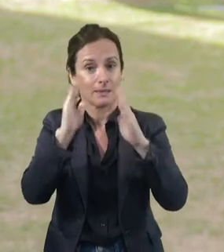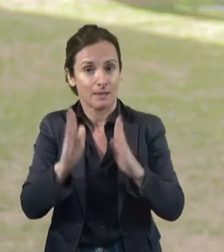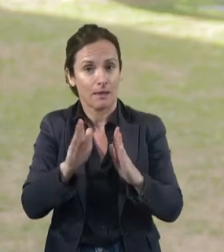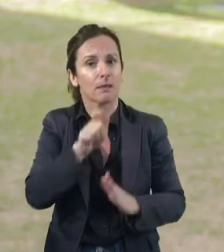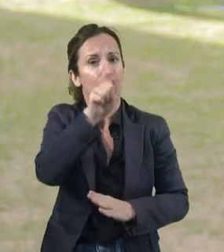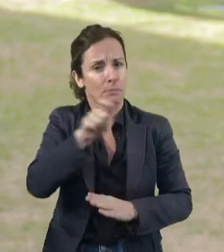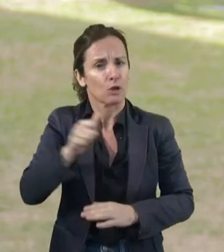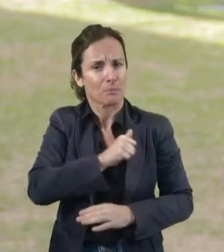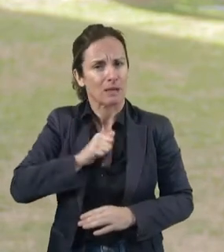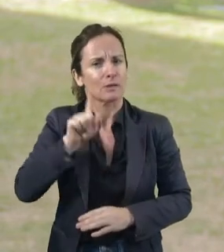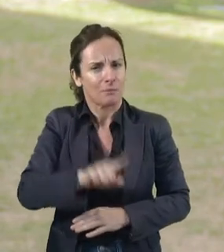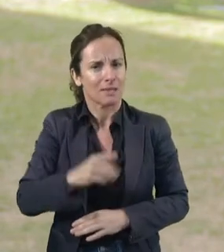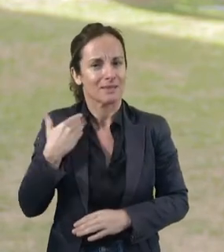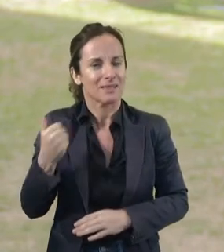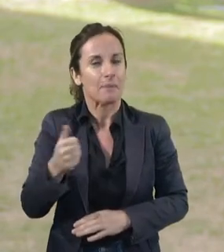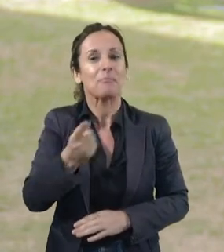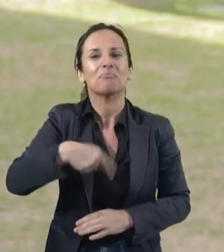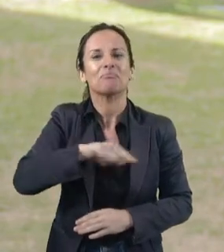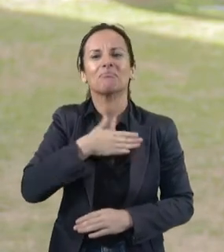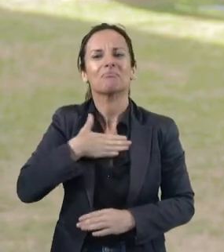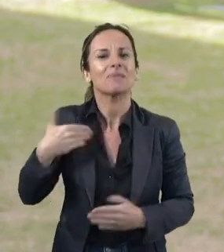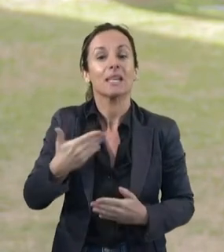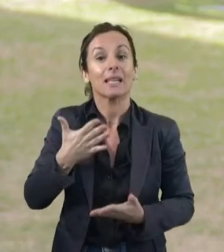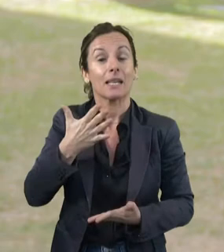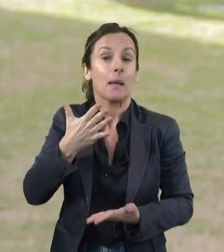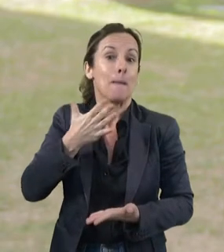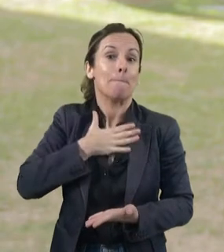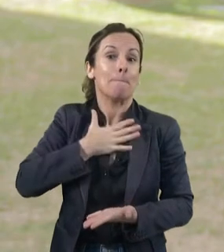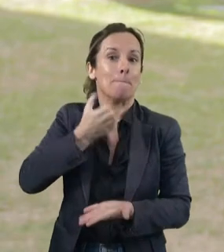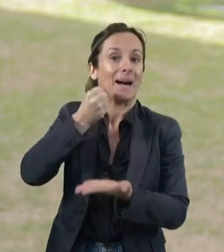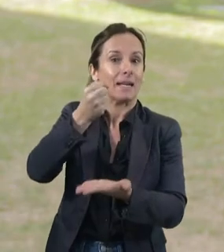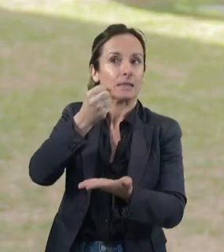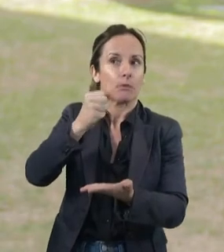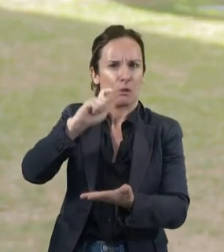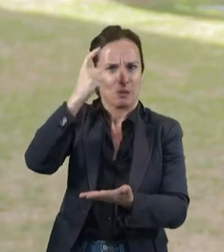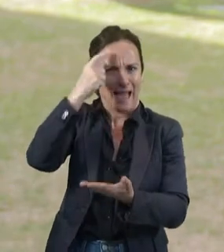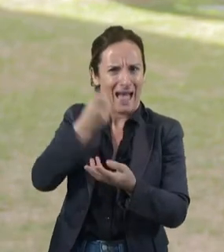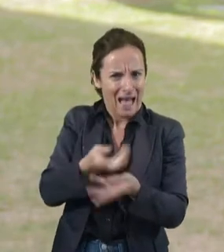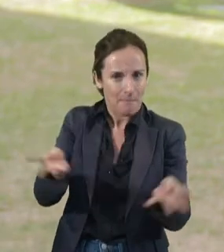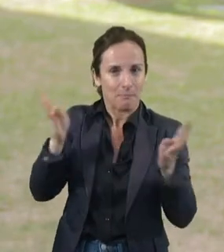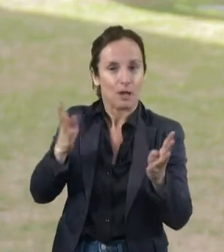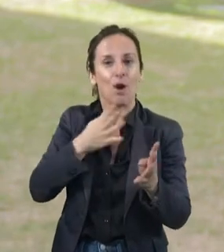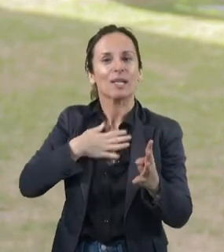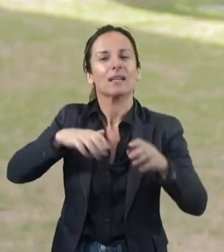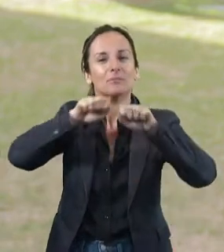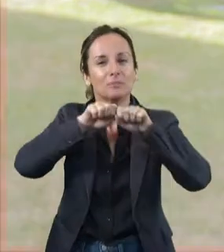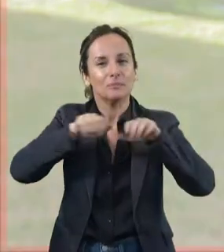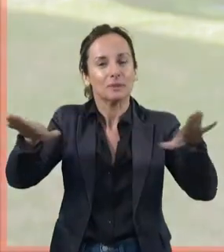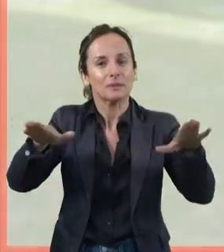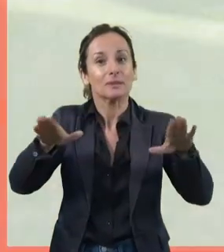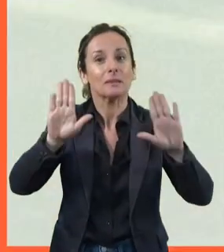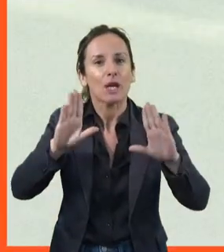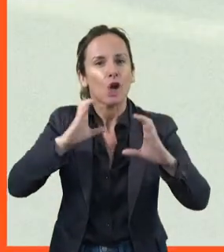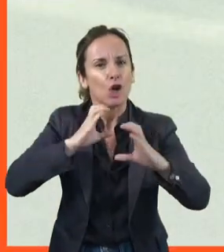que quieren dar a conocer el patrimonio entendido en un sentido amplio y cómo comunicarlo al público